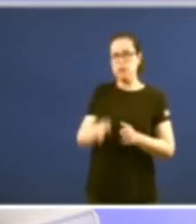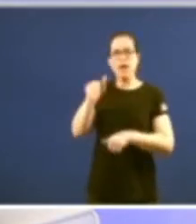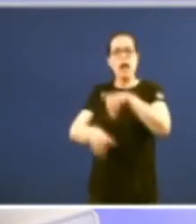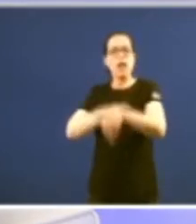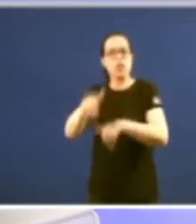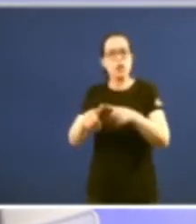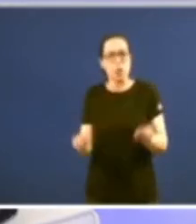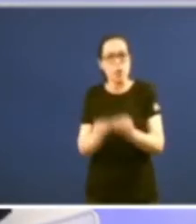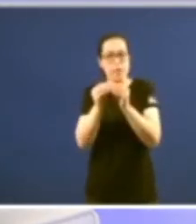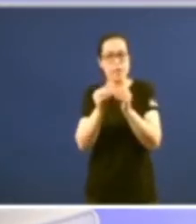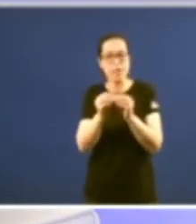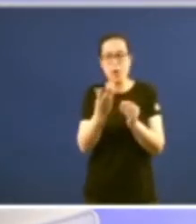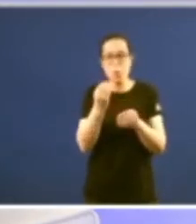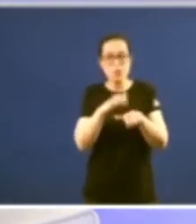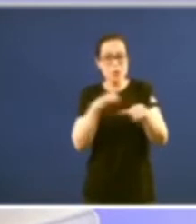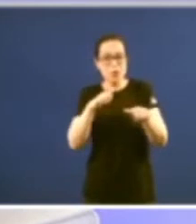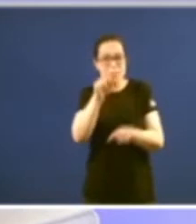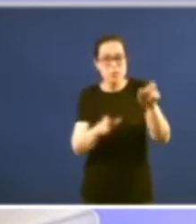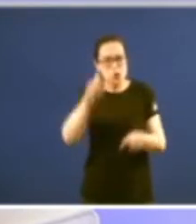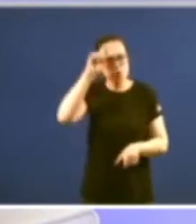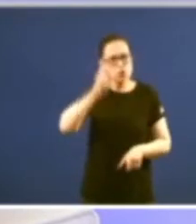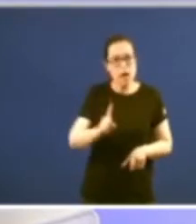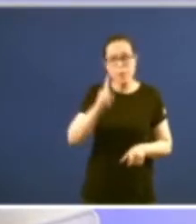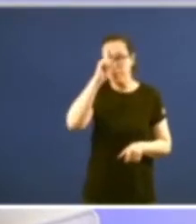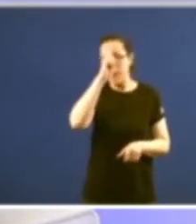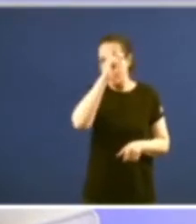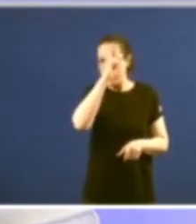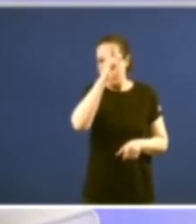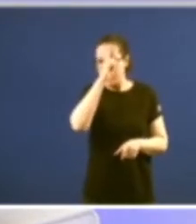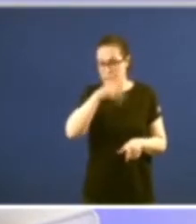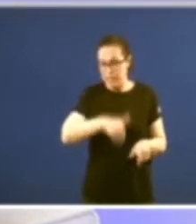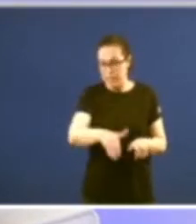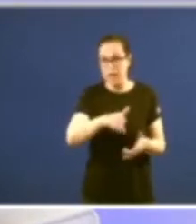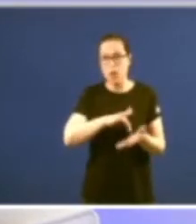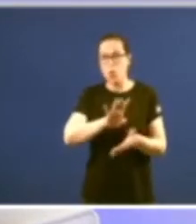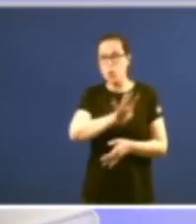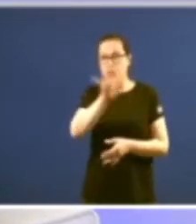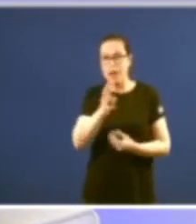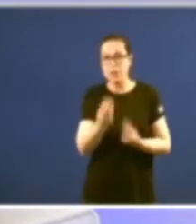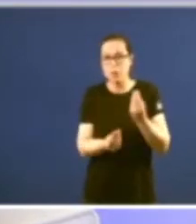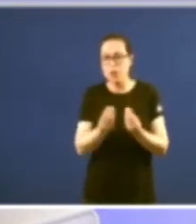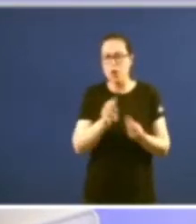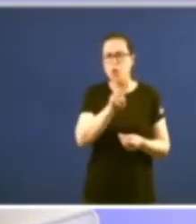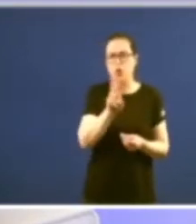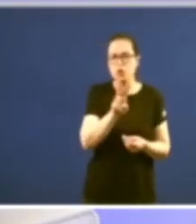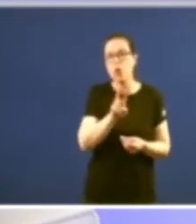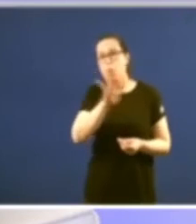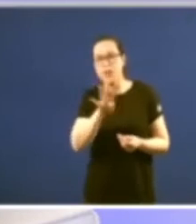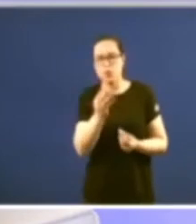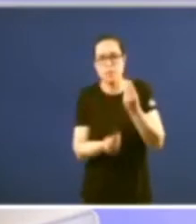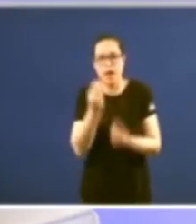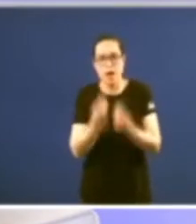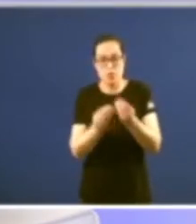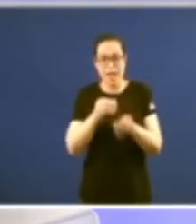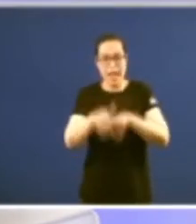xeito que hai moita xente que non sabe que as eleccións que se van a celebrar en Madrid o día 4 o día 2 de maio o día 4 de maio son